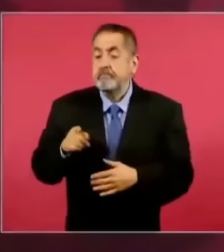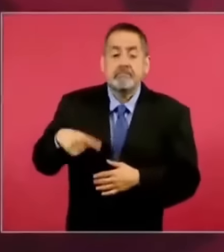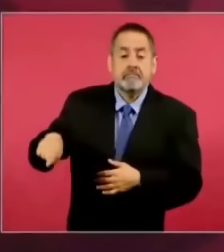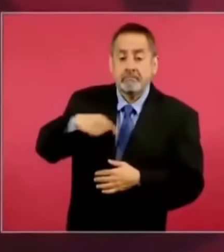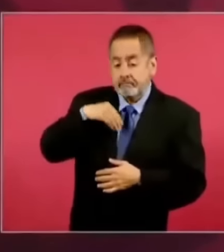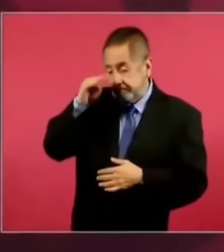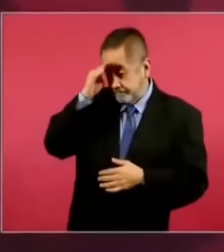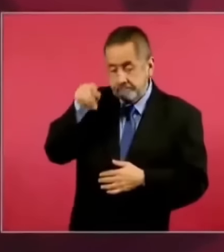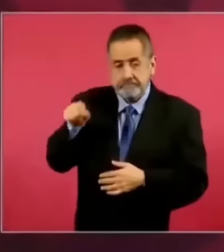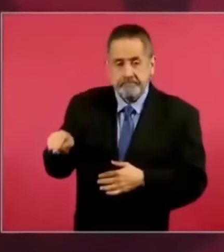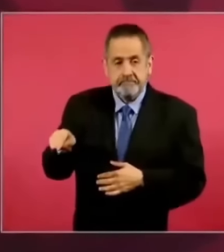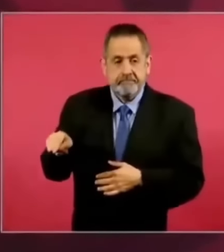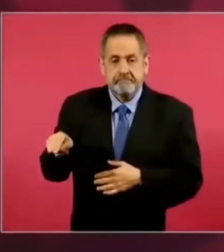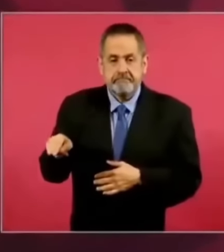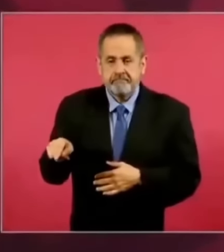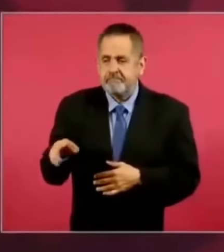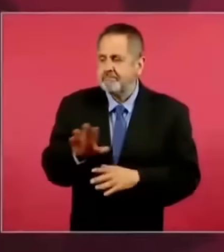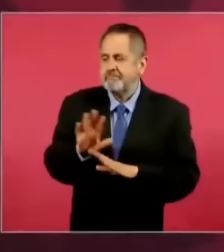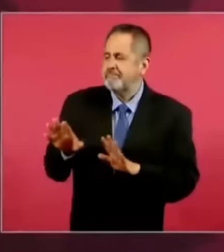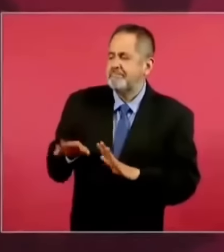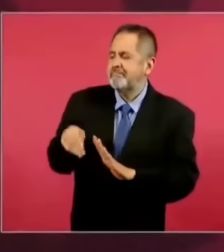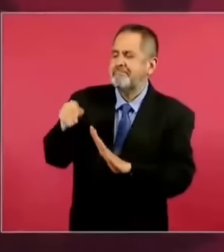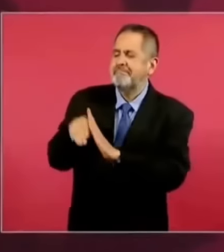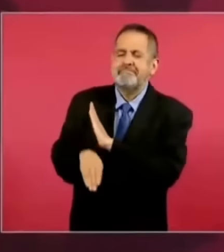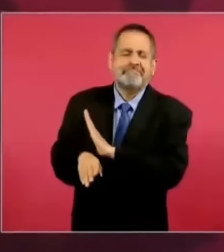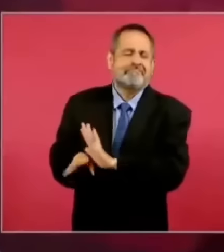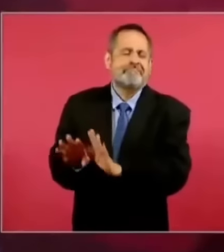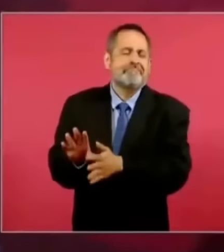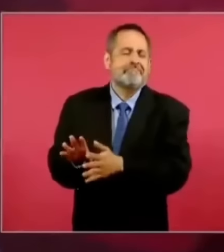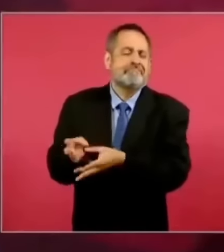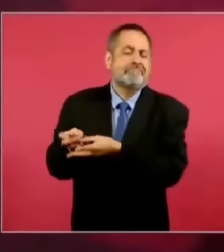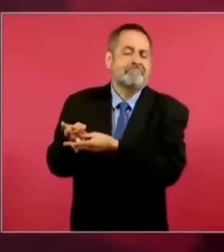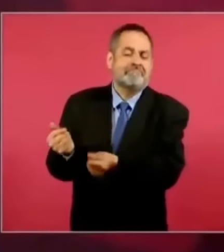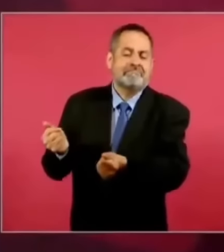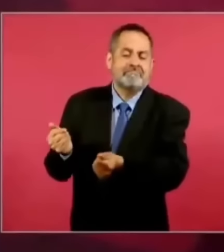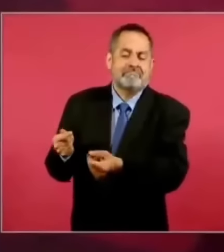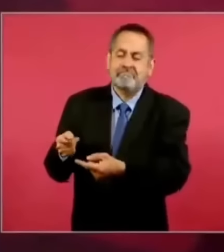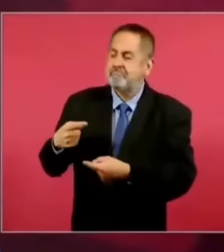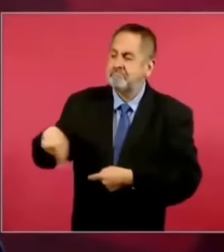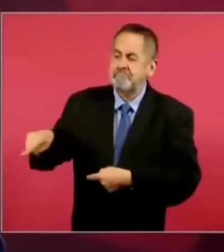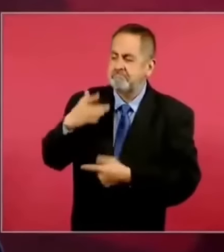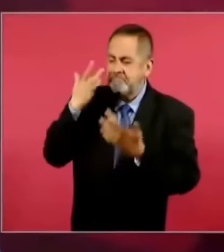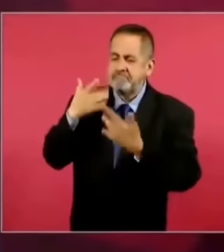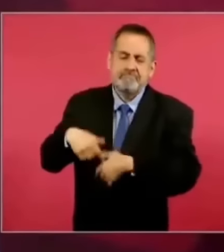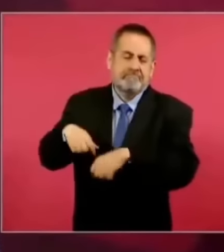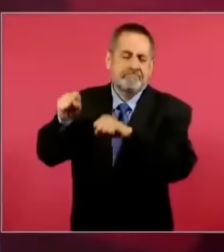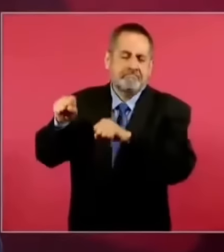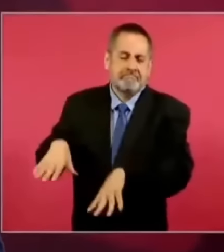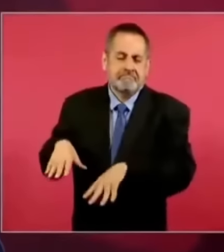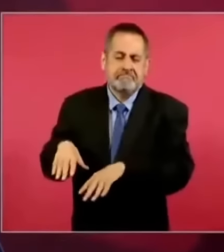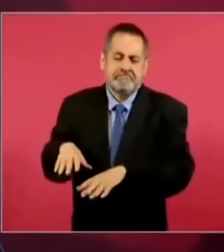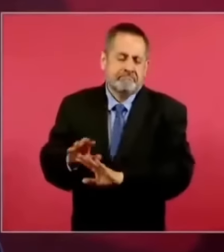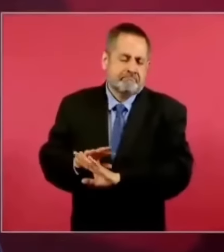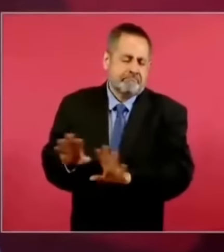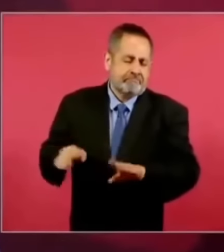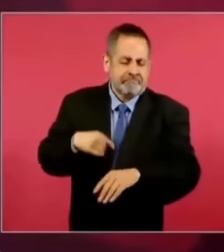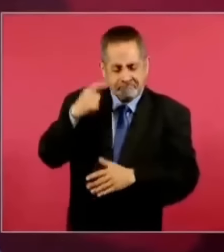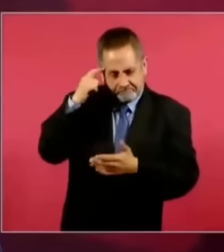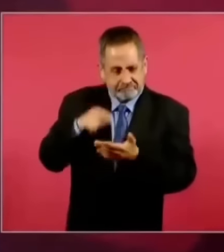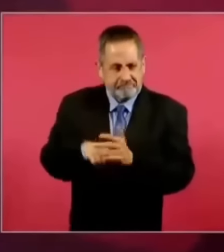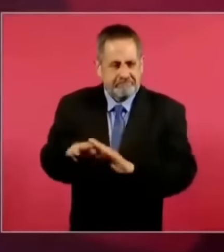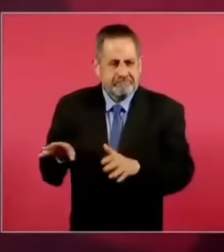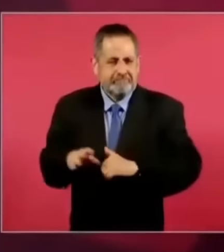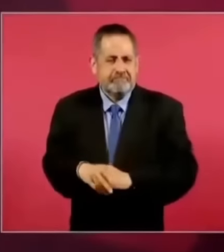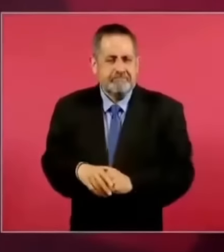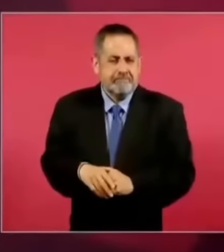de que ya nos íbamos a regresar a México, que iba a ser